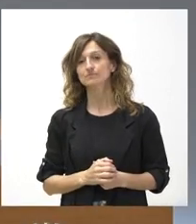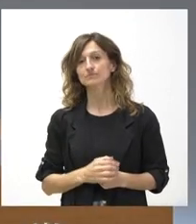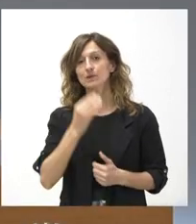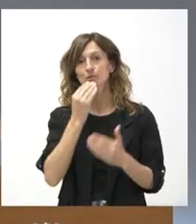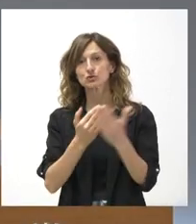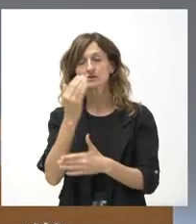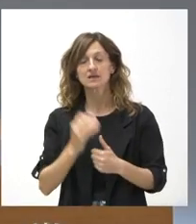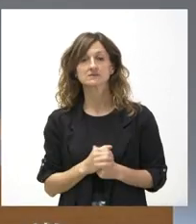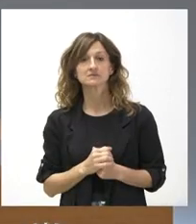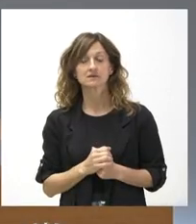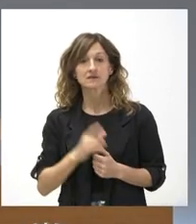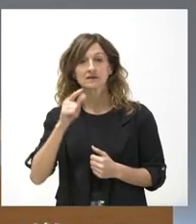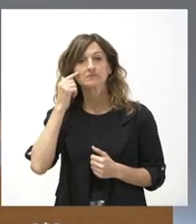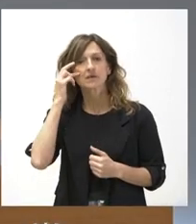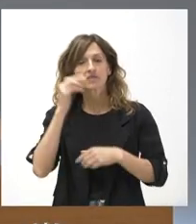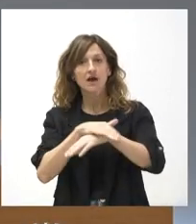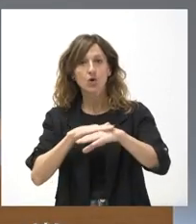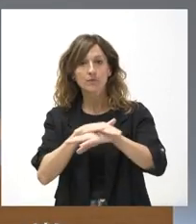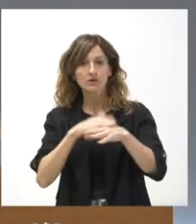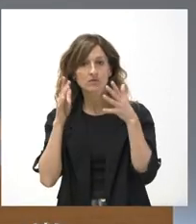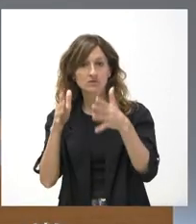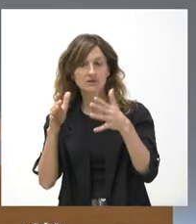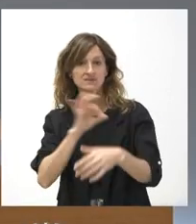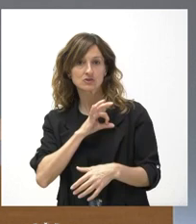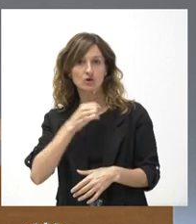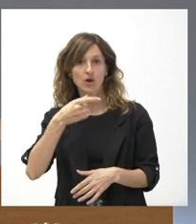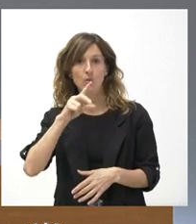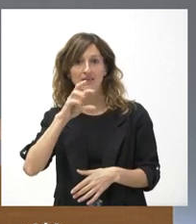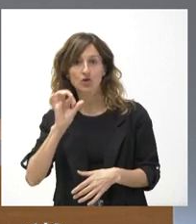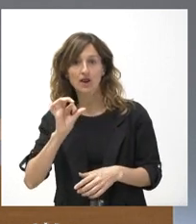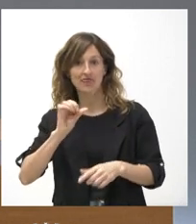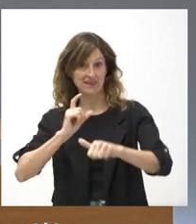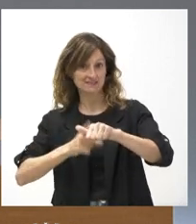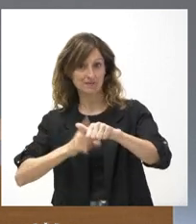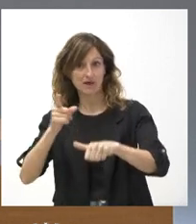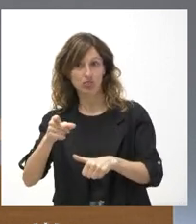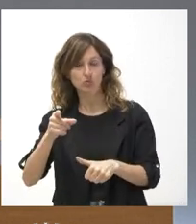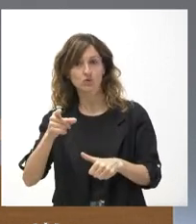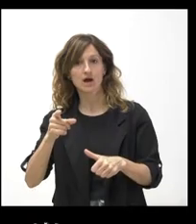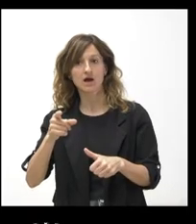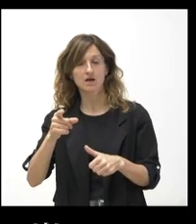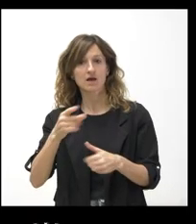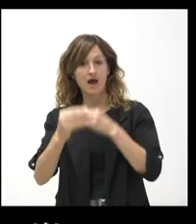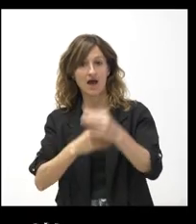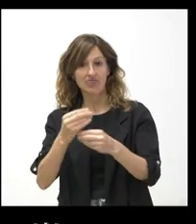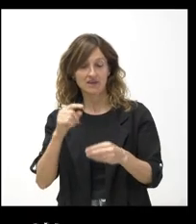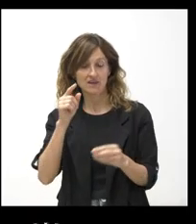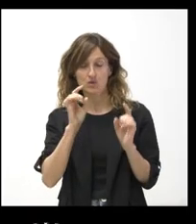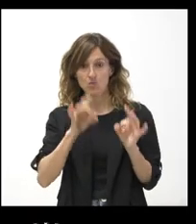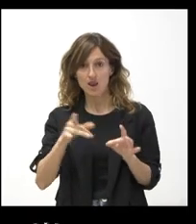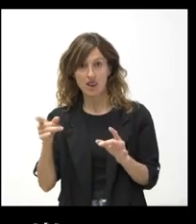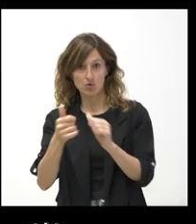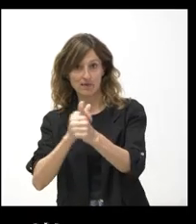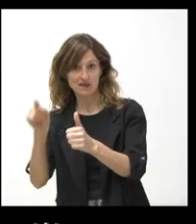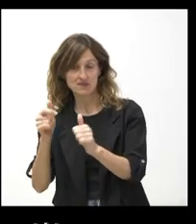días. Esta experiencia de Gobierno recomendaría a la señora Guardiola y a el PP de Extremadura emular el pacto que tienen ustedes aquí con Vox.